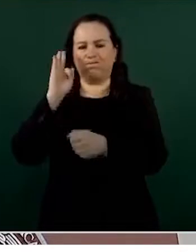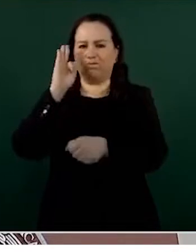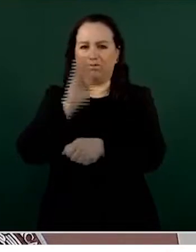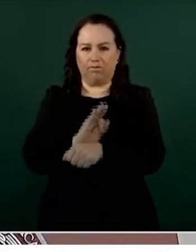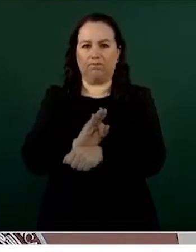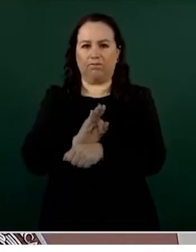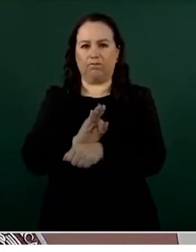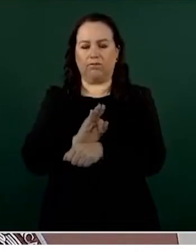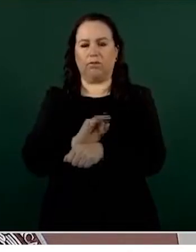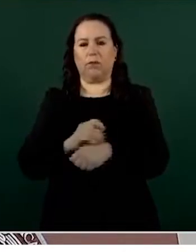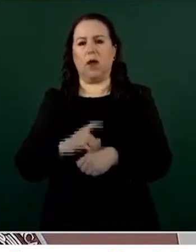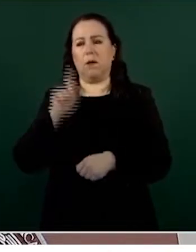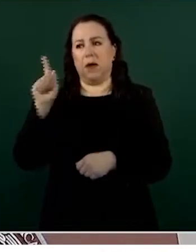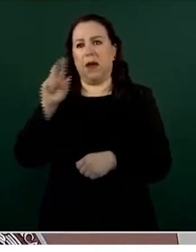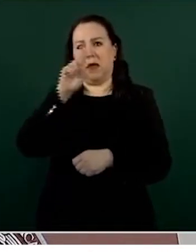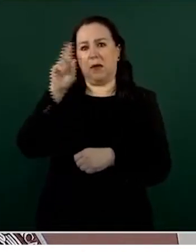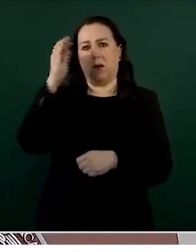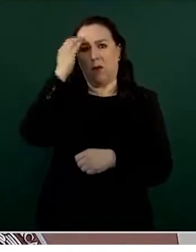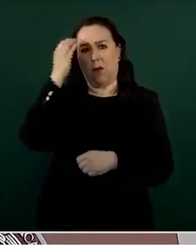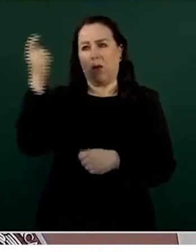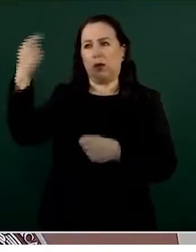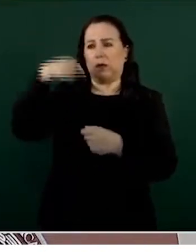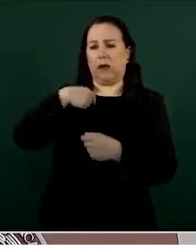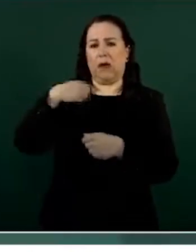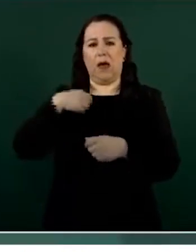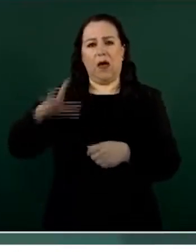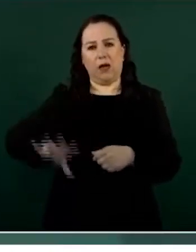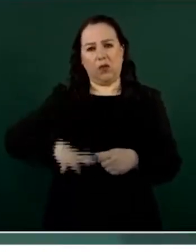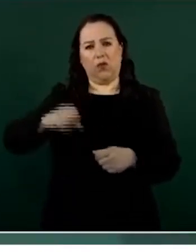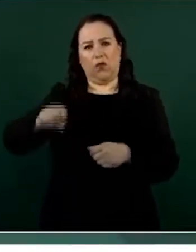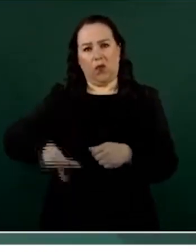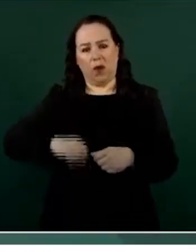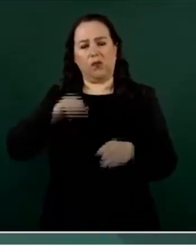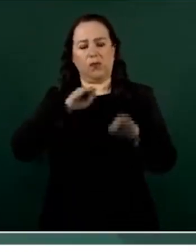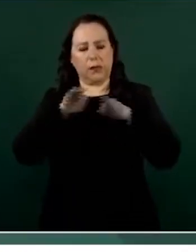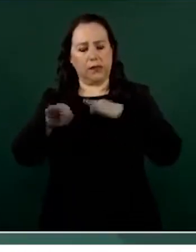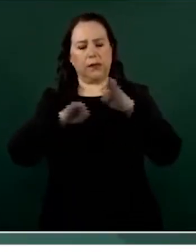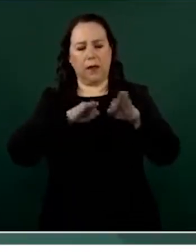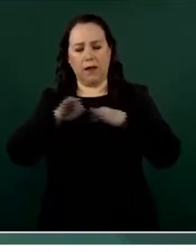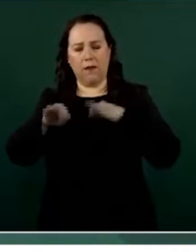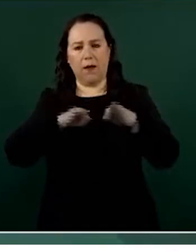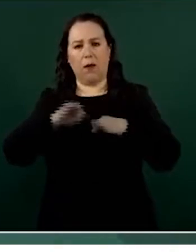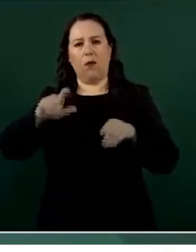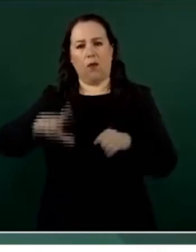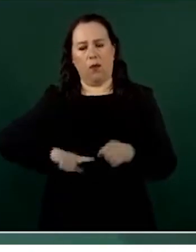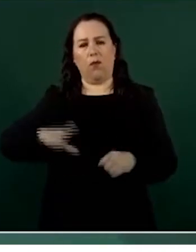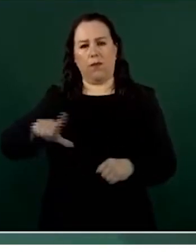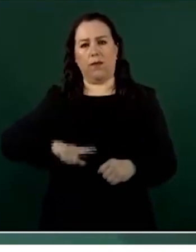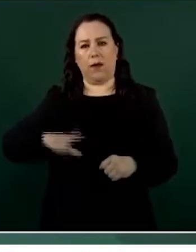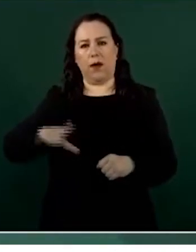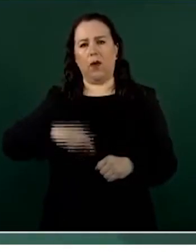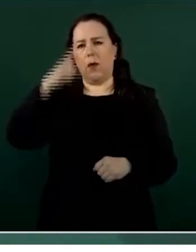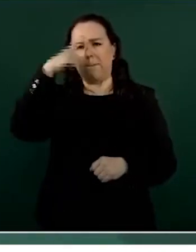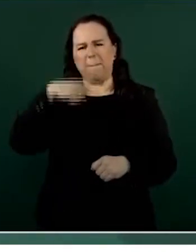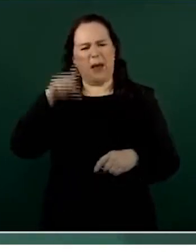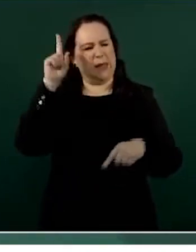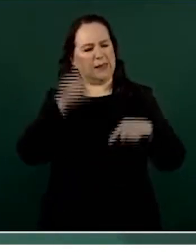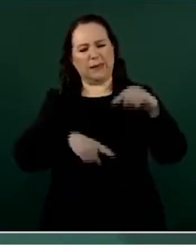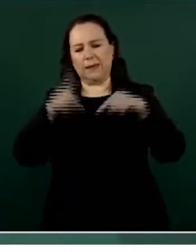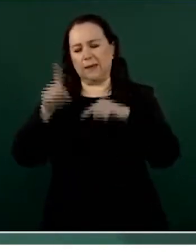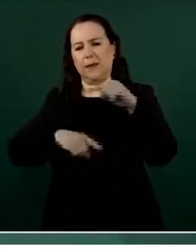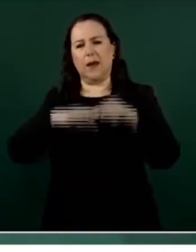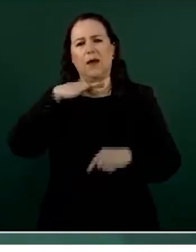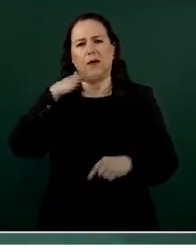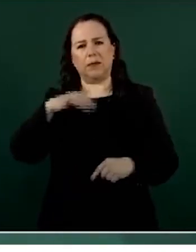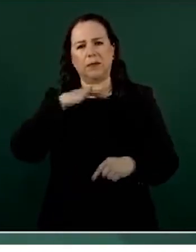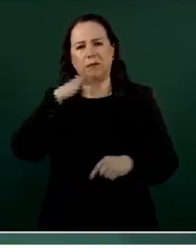esfuerzo que hemos realizado en Chihuahua para desterrar la corrupción y la impunidad, así como